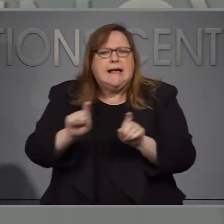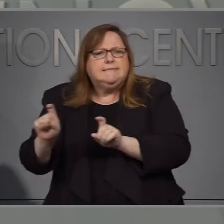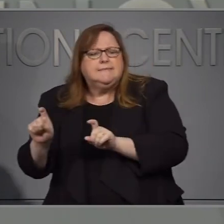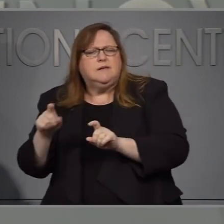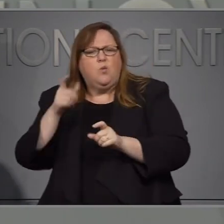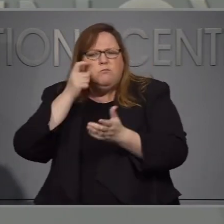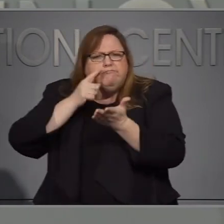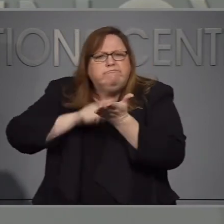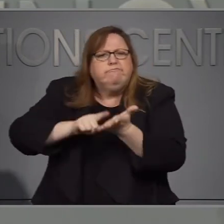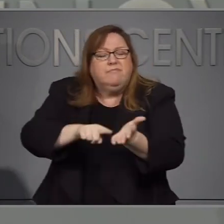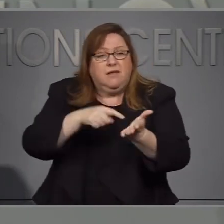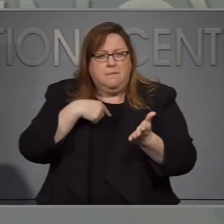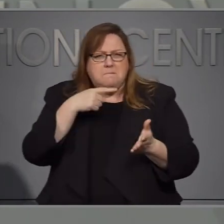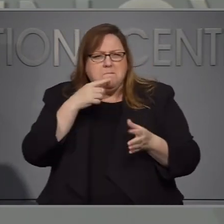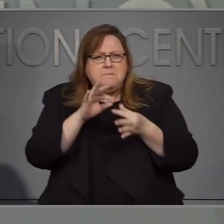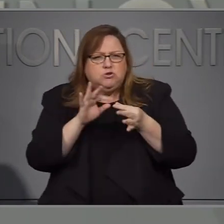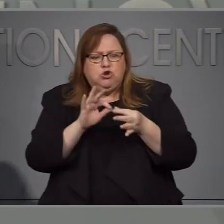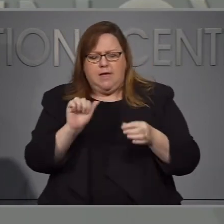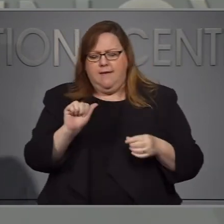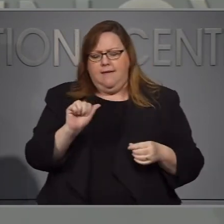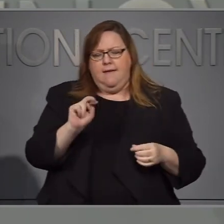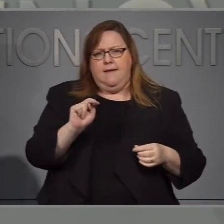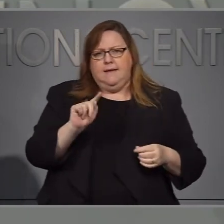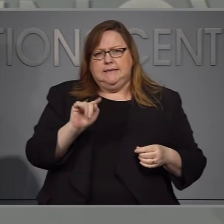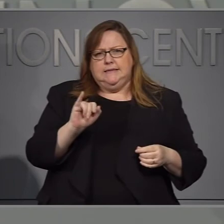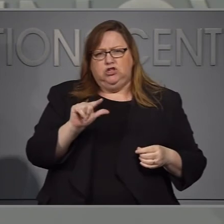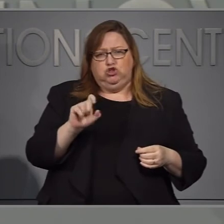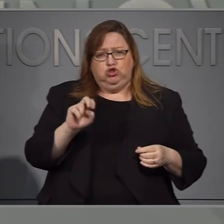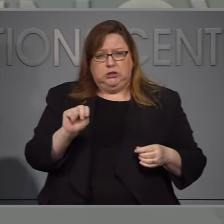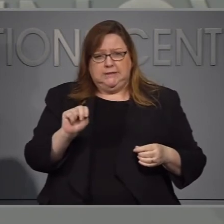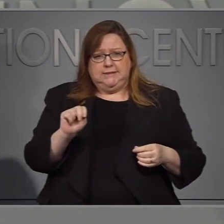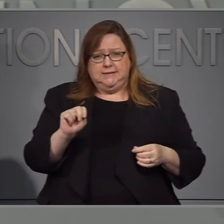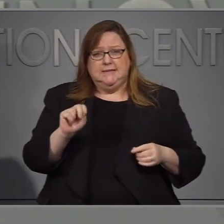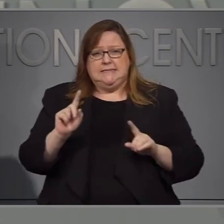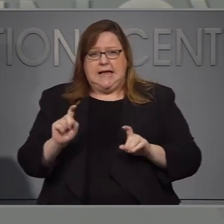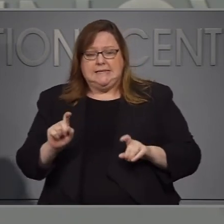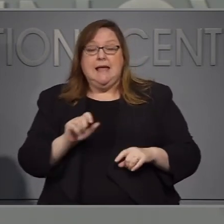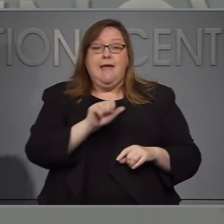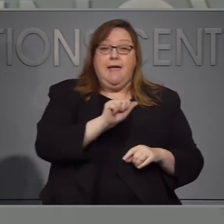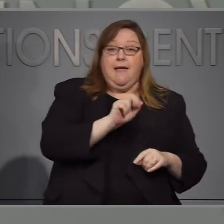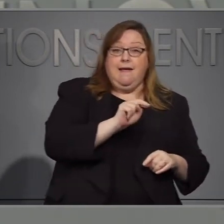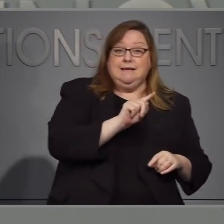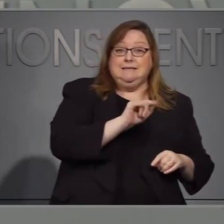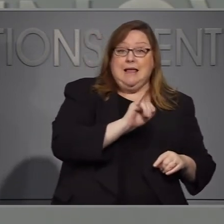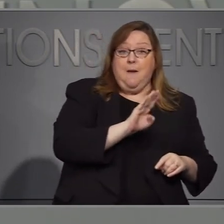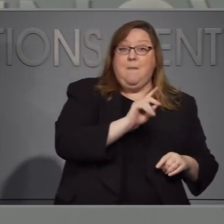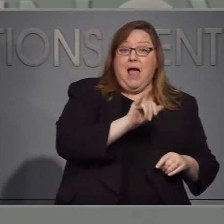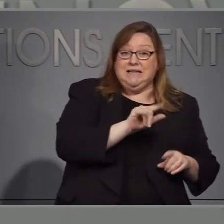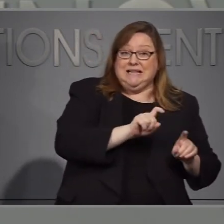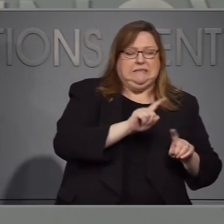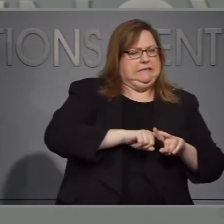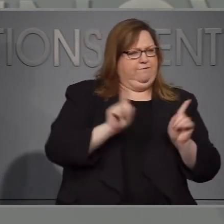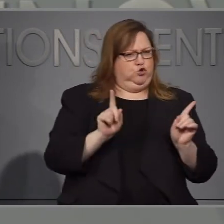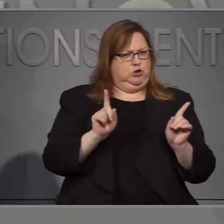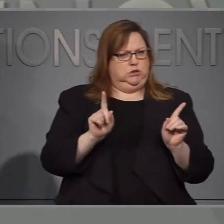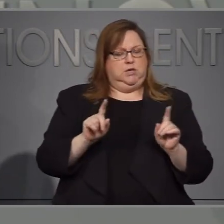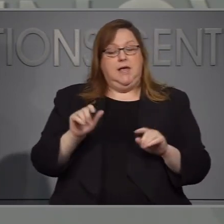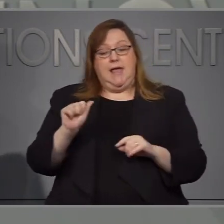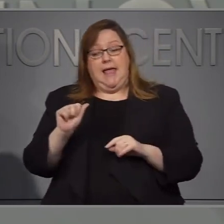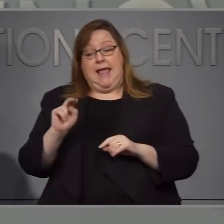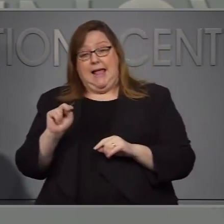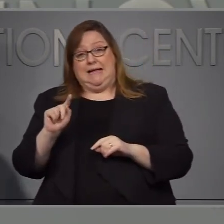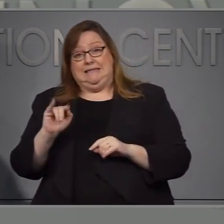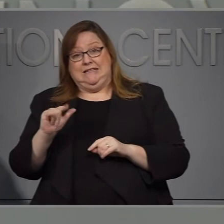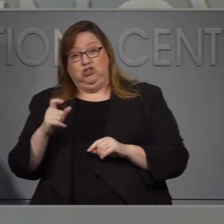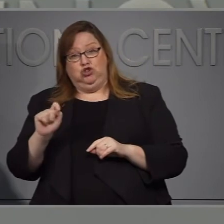liderazgo federal y tener otras artículos que nos faltan antígenos y para pruebas de antígenos